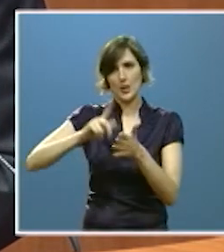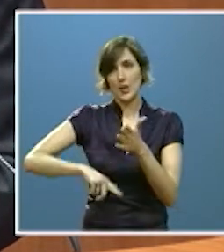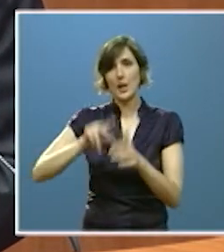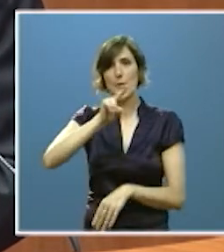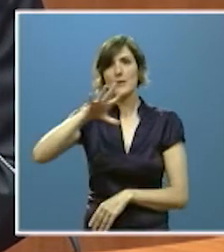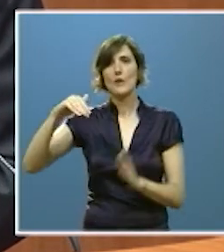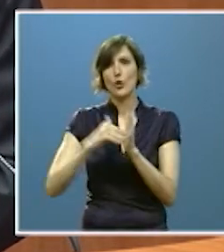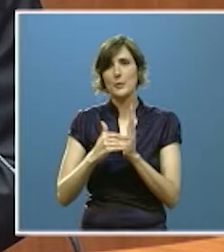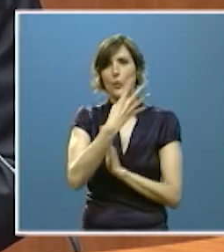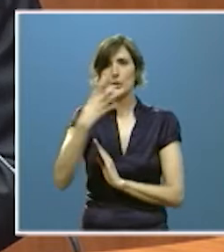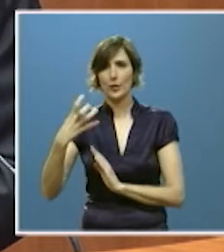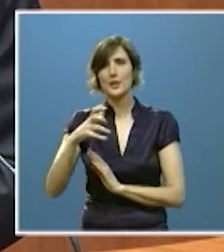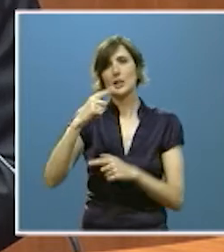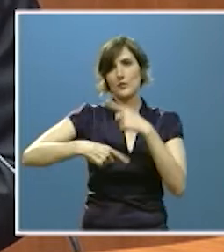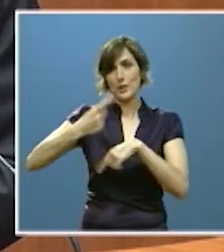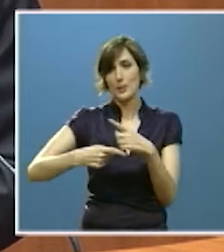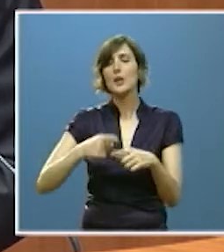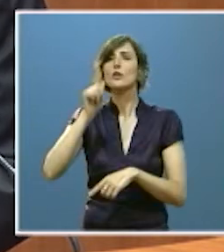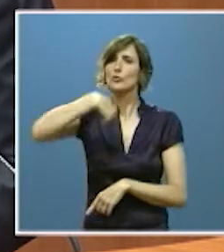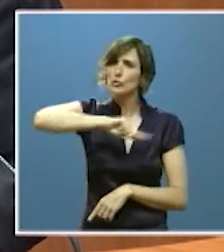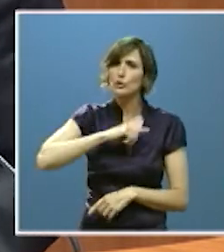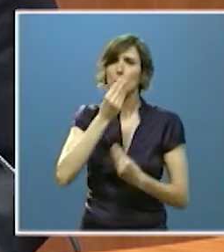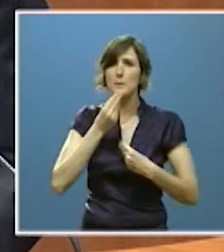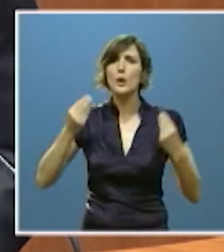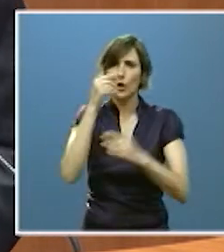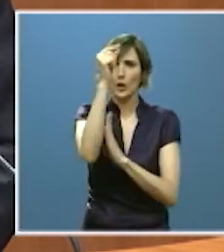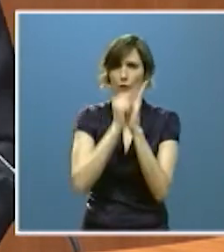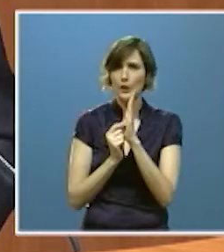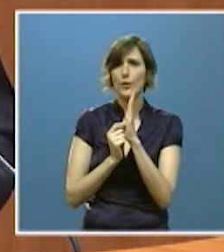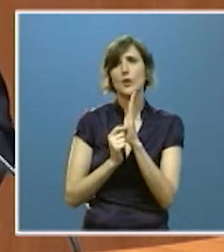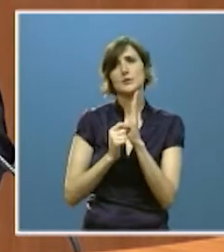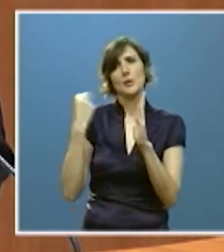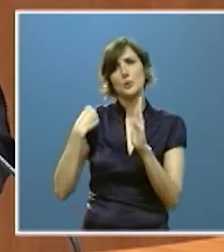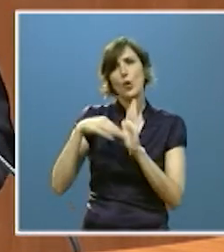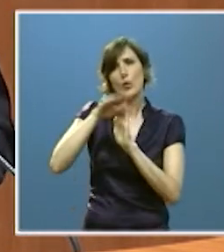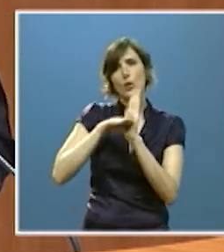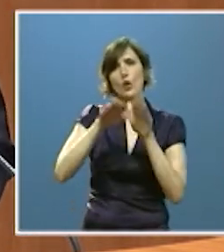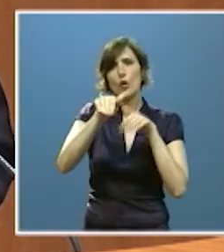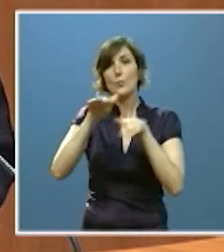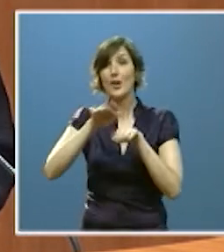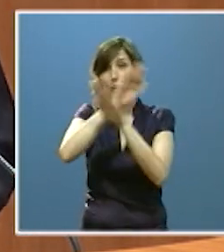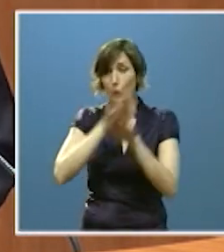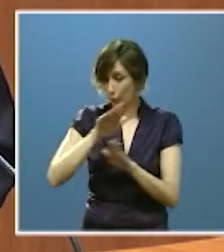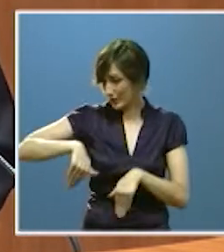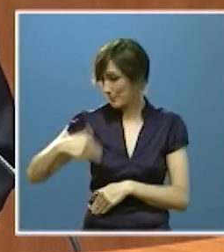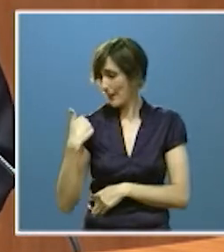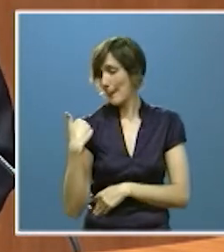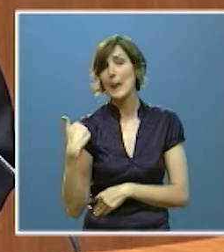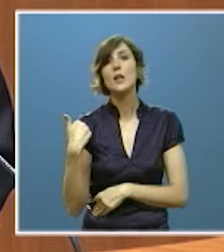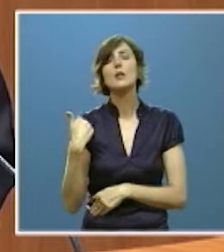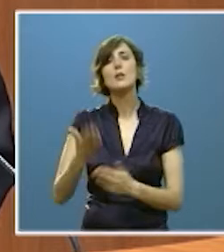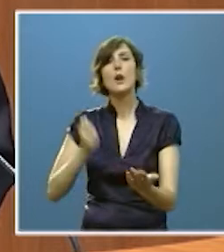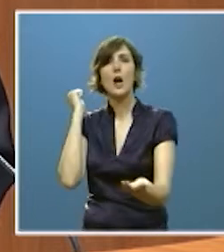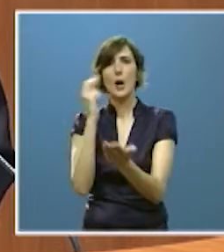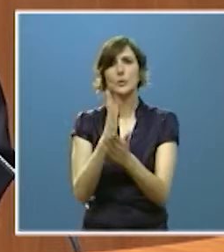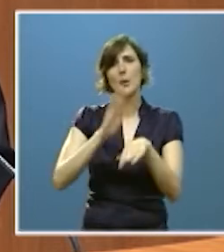.400 familias y en las que seguimos mejorando las condiciones en cada convocatoria en la última concretamente con una apuesta importante